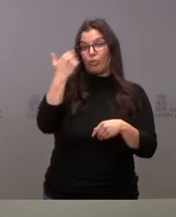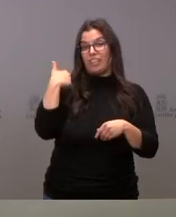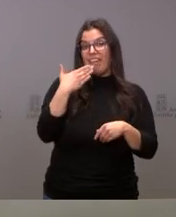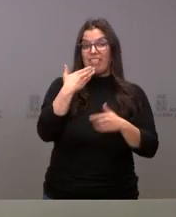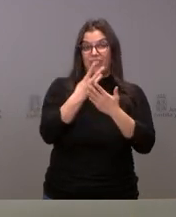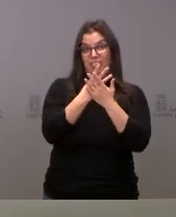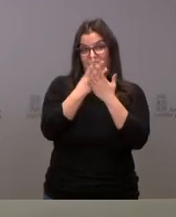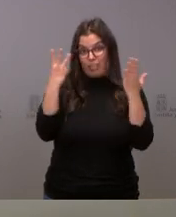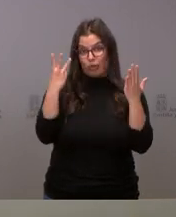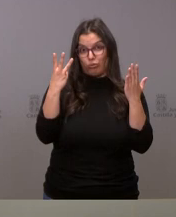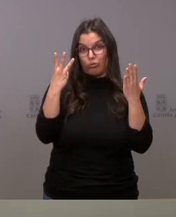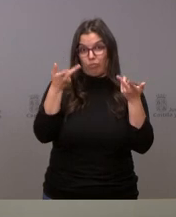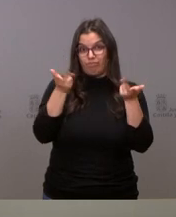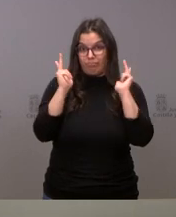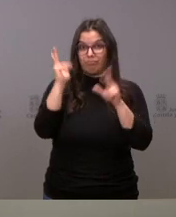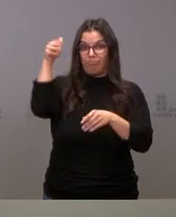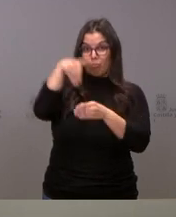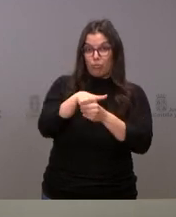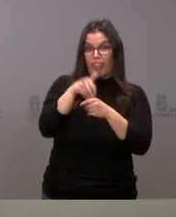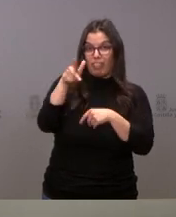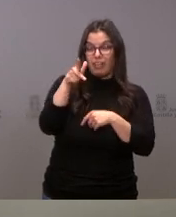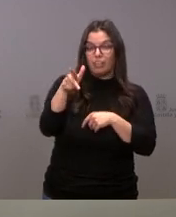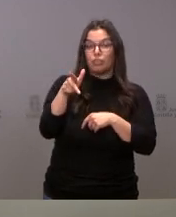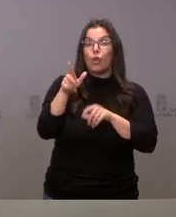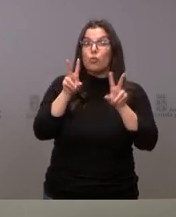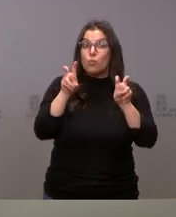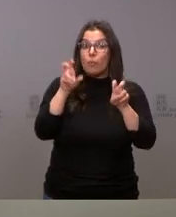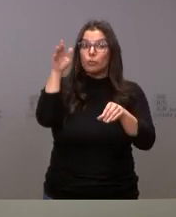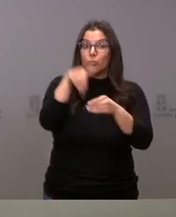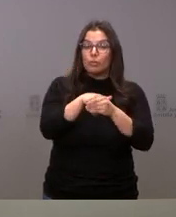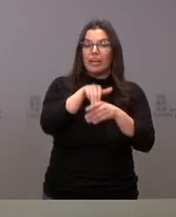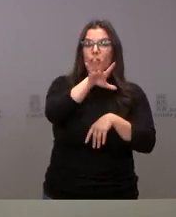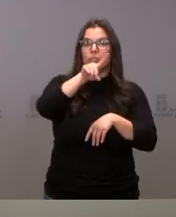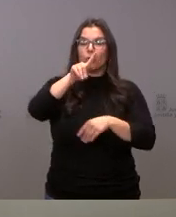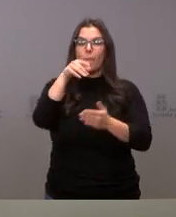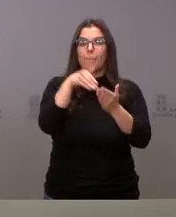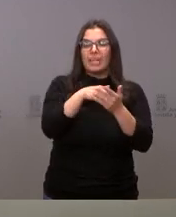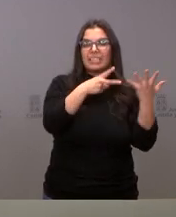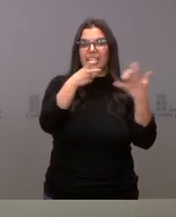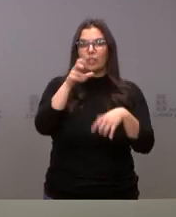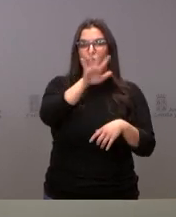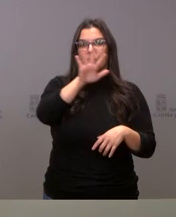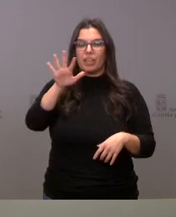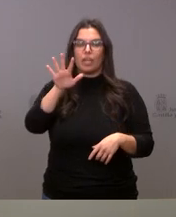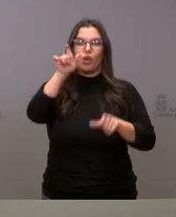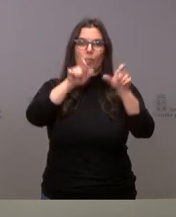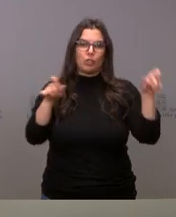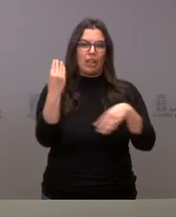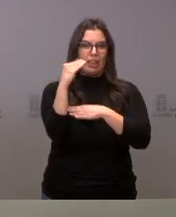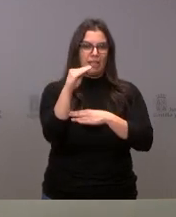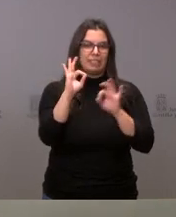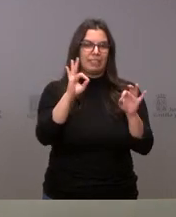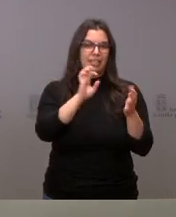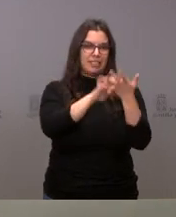edad que permite ejercer este derecho fundamental, 51.755 castellanos y leoneses.